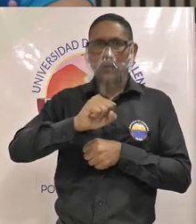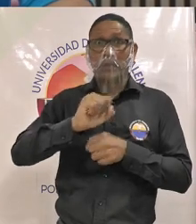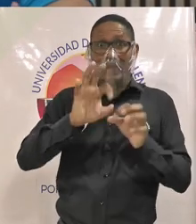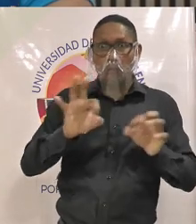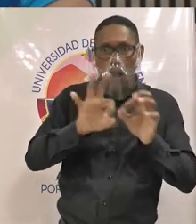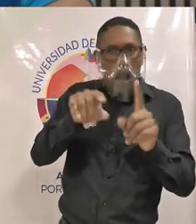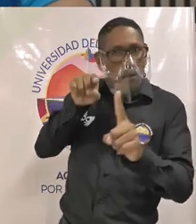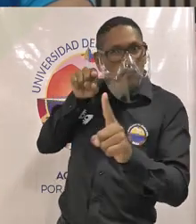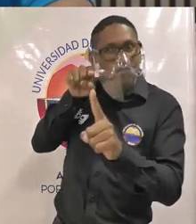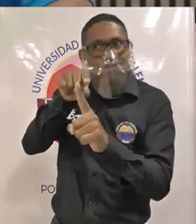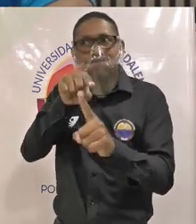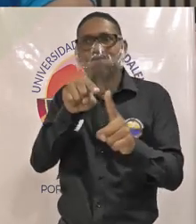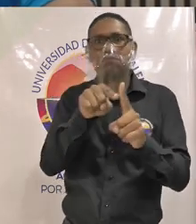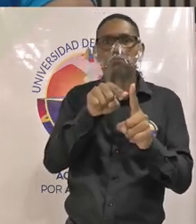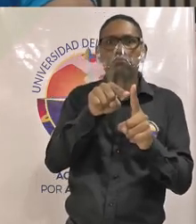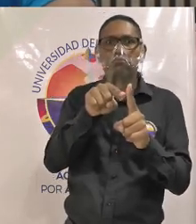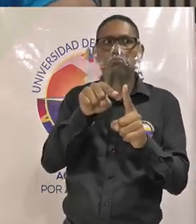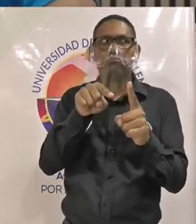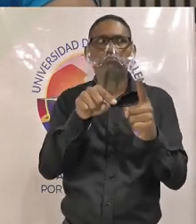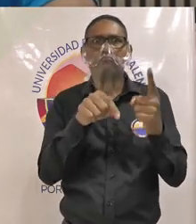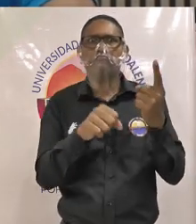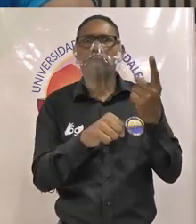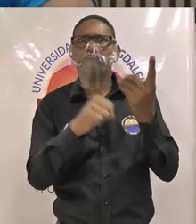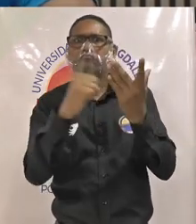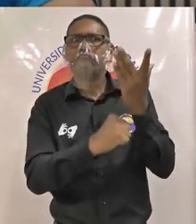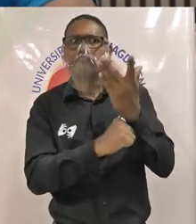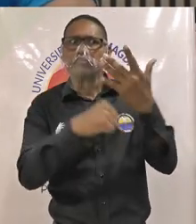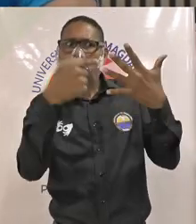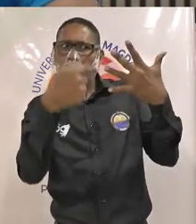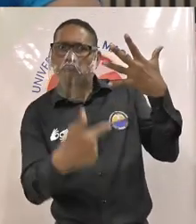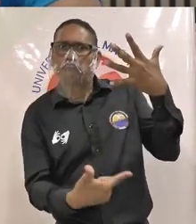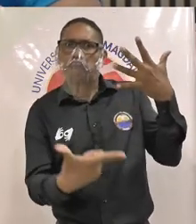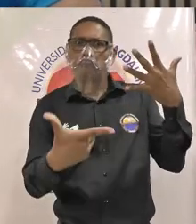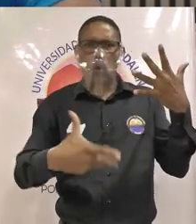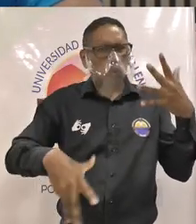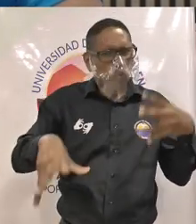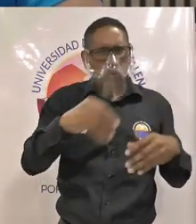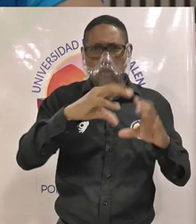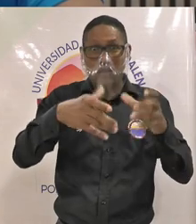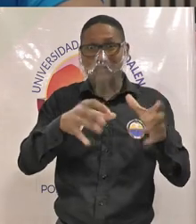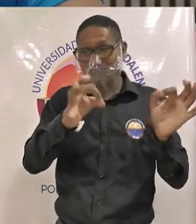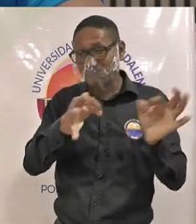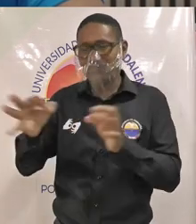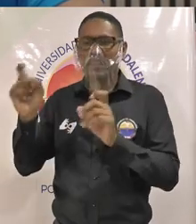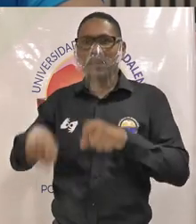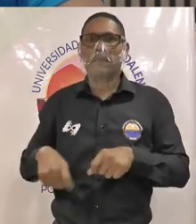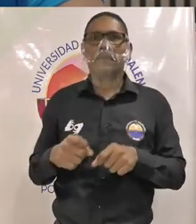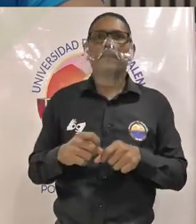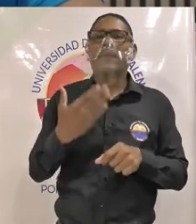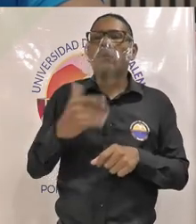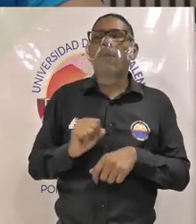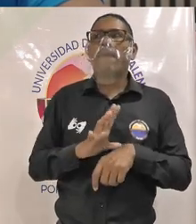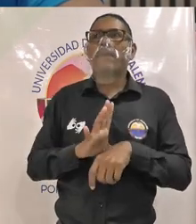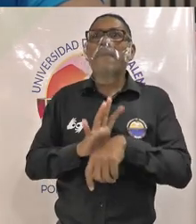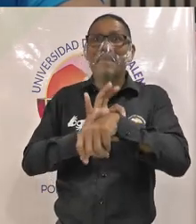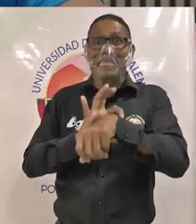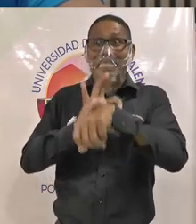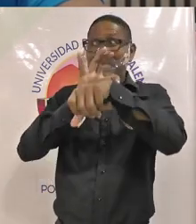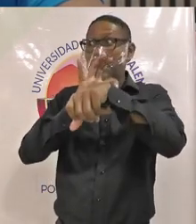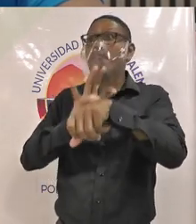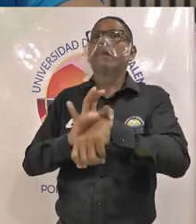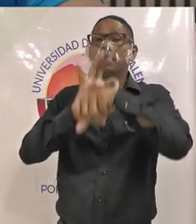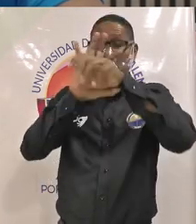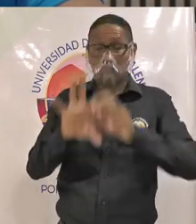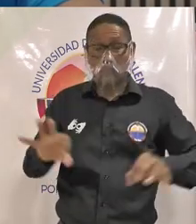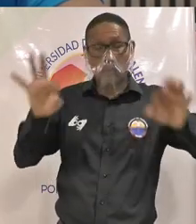no solamente dentro de una optativa sino dentro de todas las clases un ejemplo en medicina debe ser un carácter